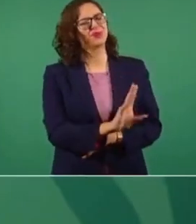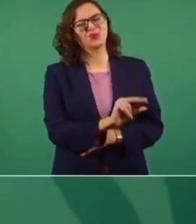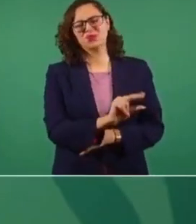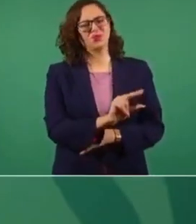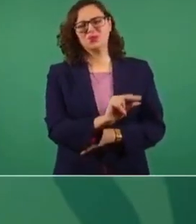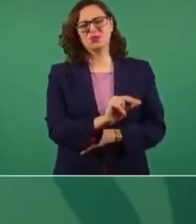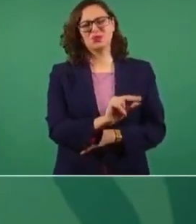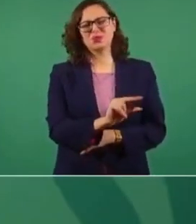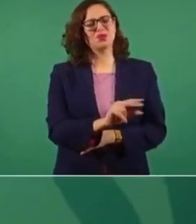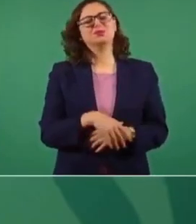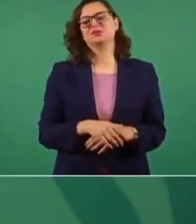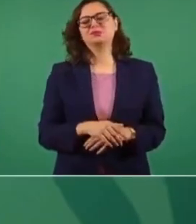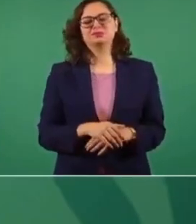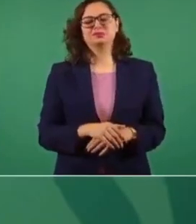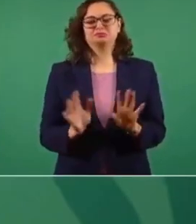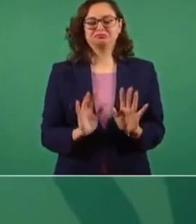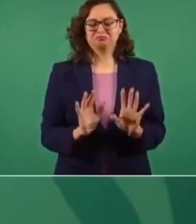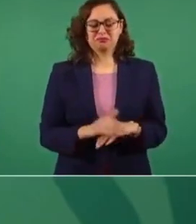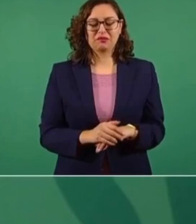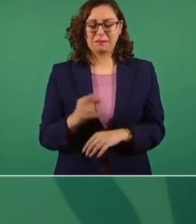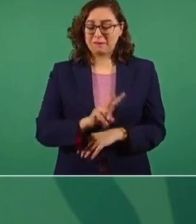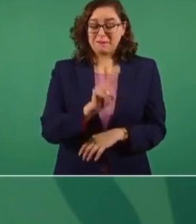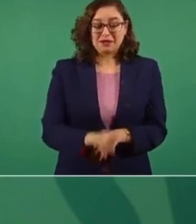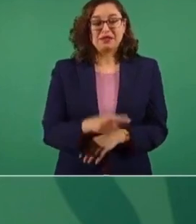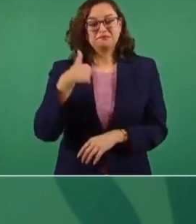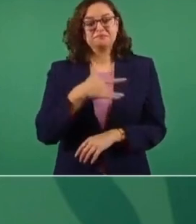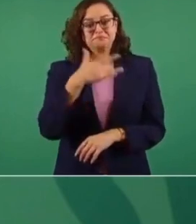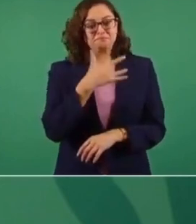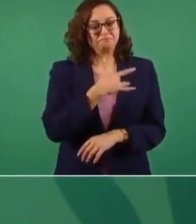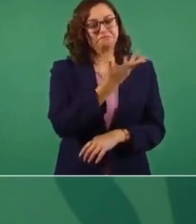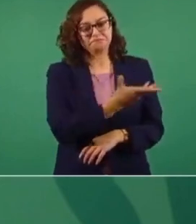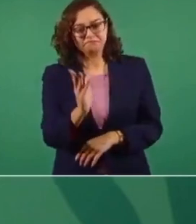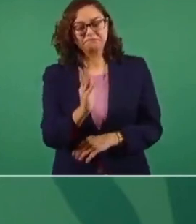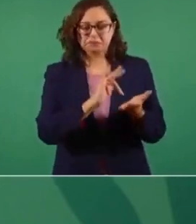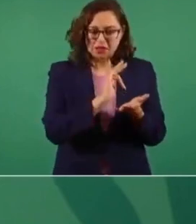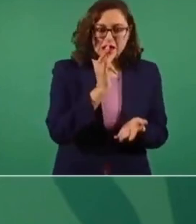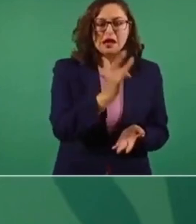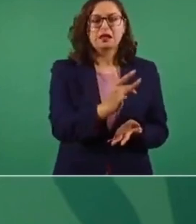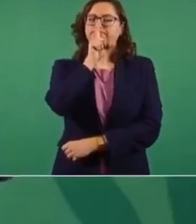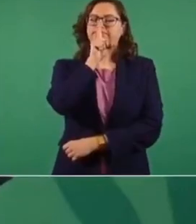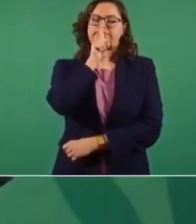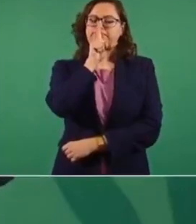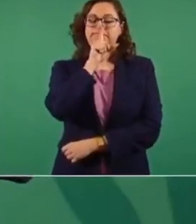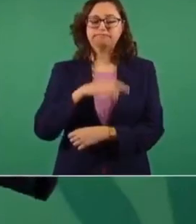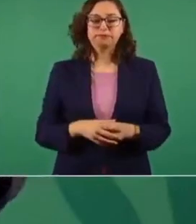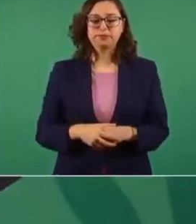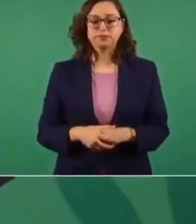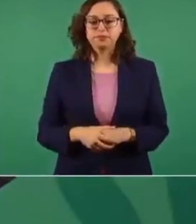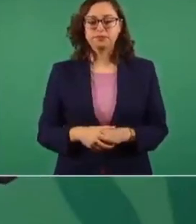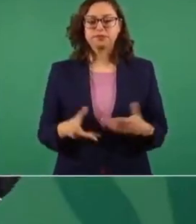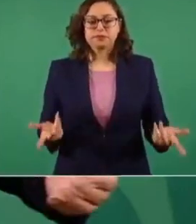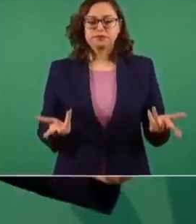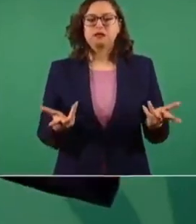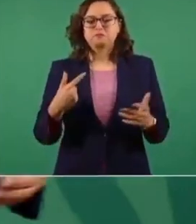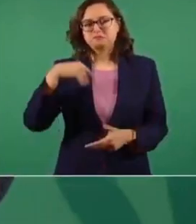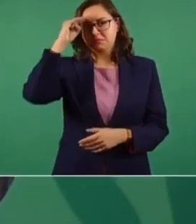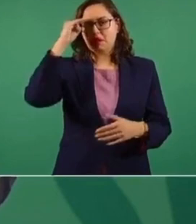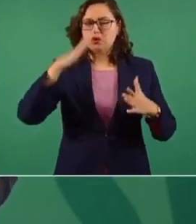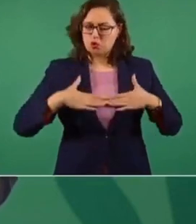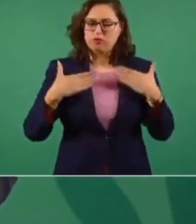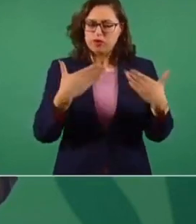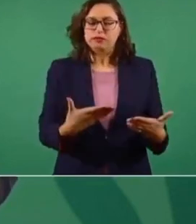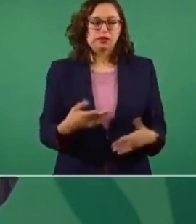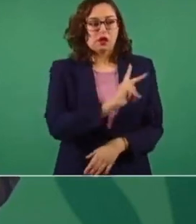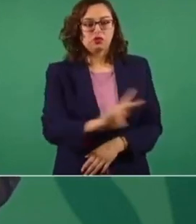Yo incluso quiero hasta agradecerles porque cumplieron. Si no confiamos y pensamos que todos son